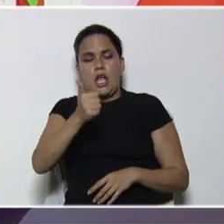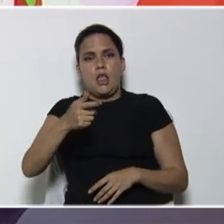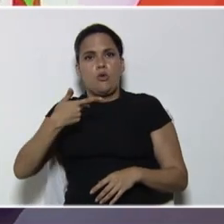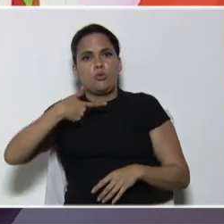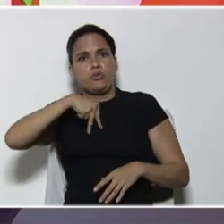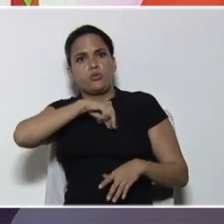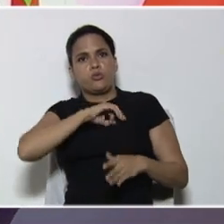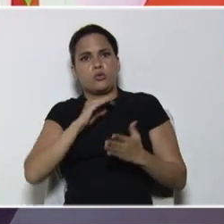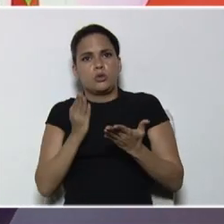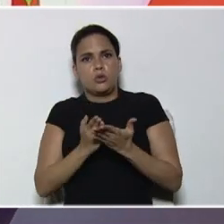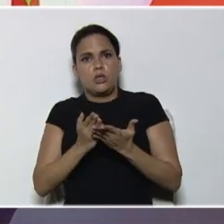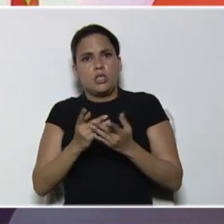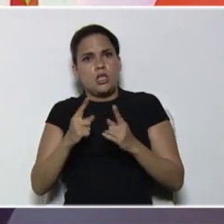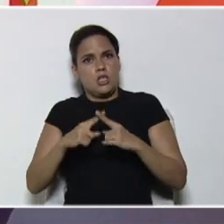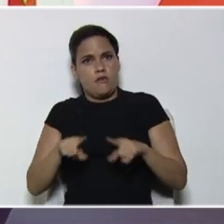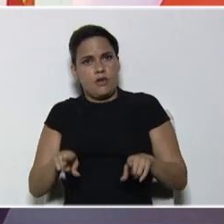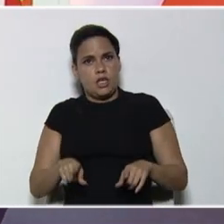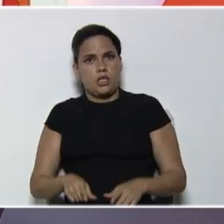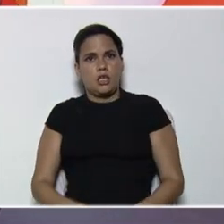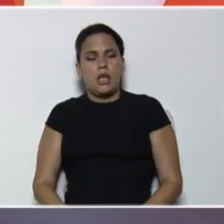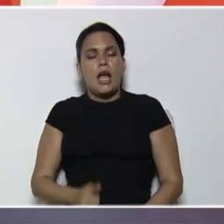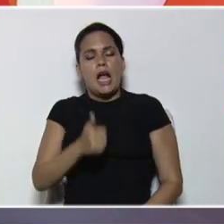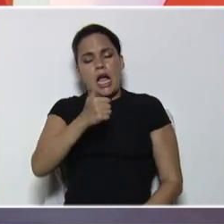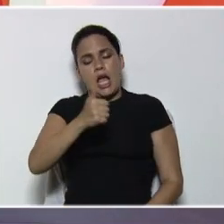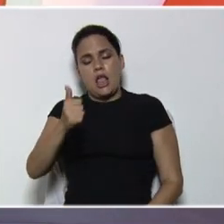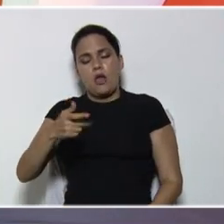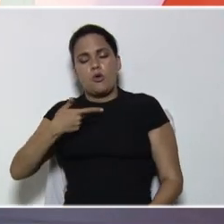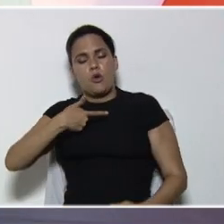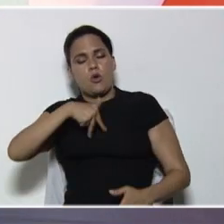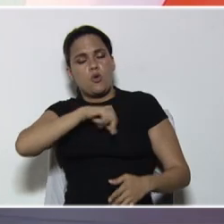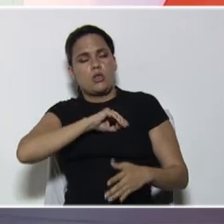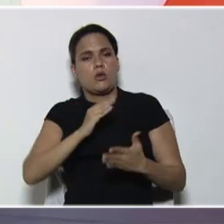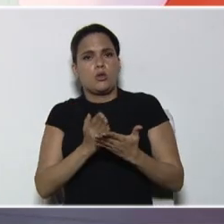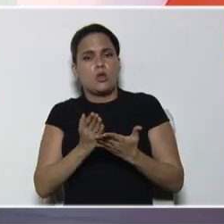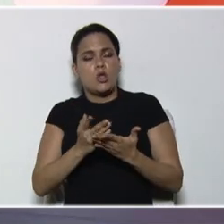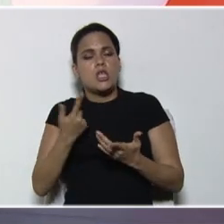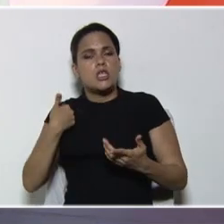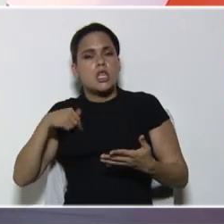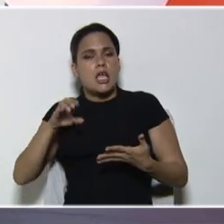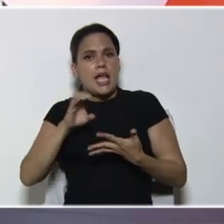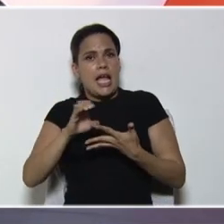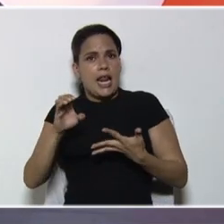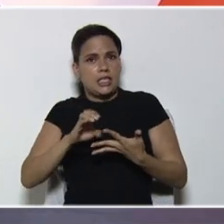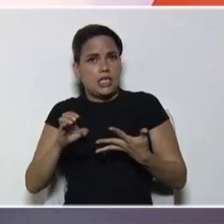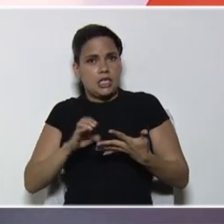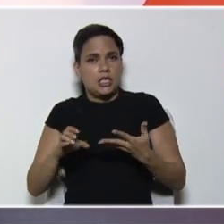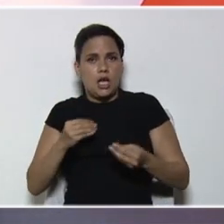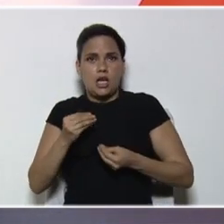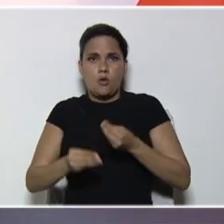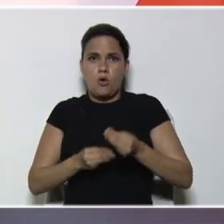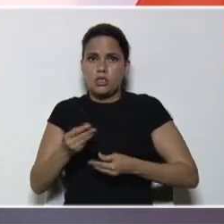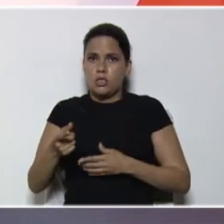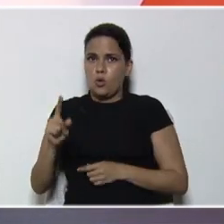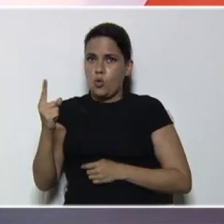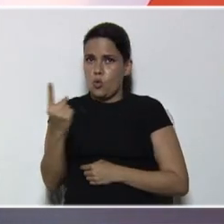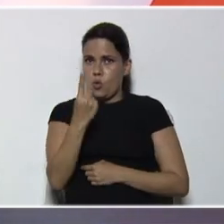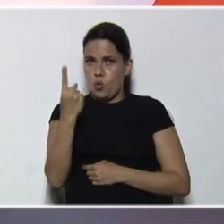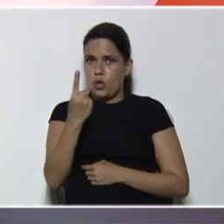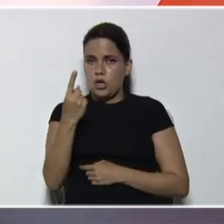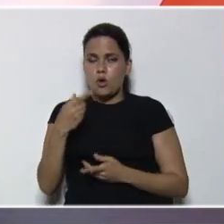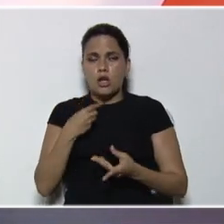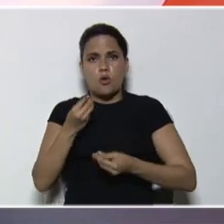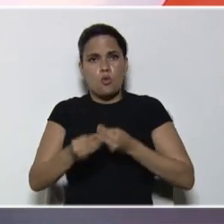estudiantes, es diferente, cada uno, de nuestros estudiantes, tiene características, que lo hacen único, que lo hacen